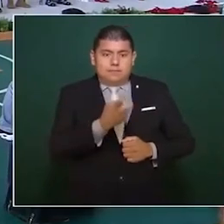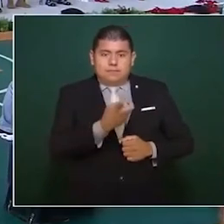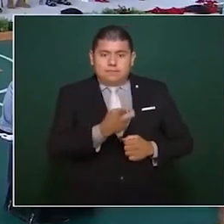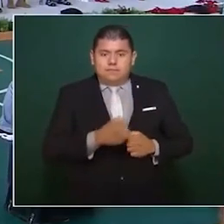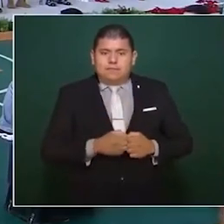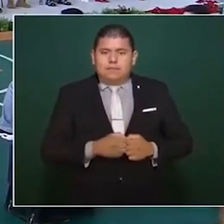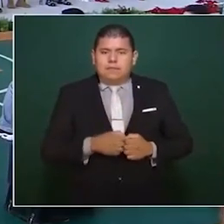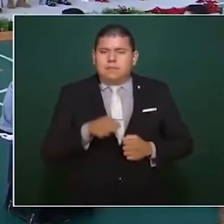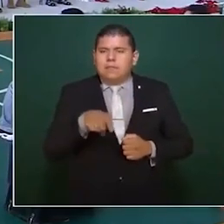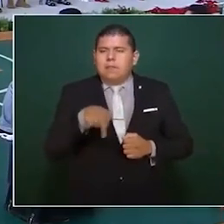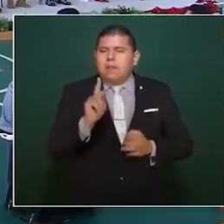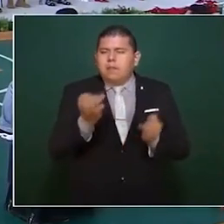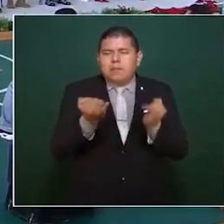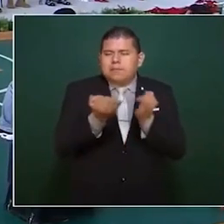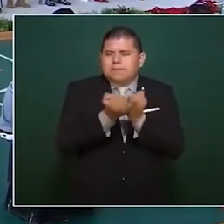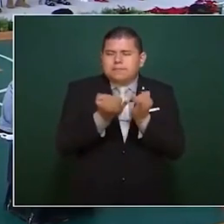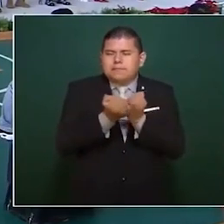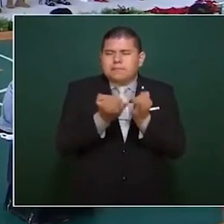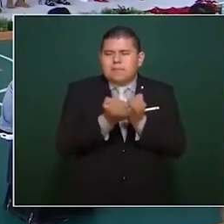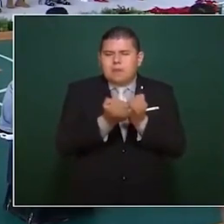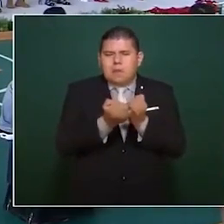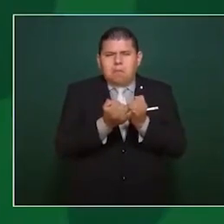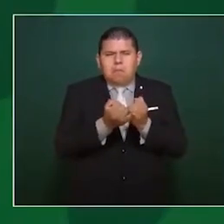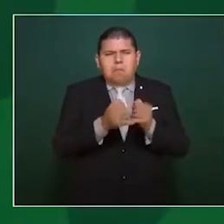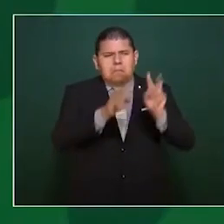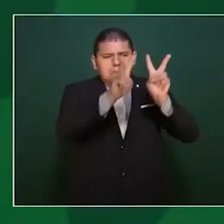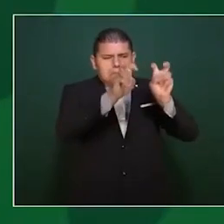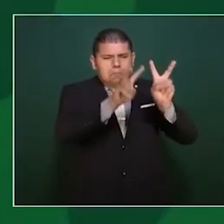pero también tiene cosas buenas.